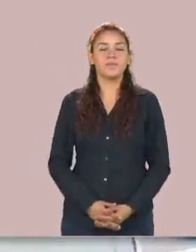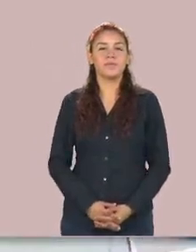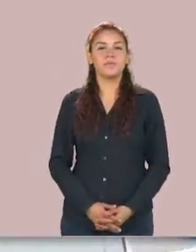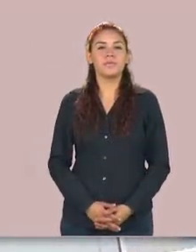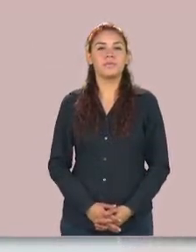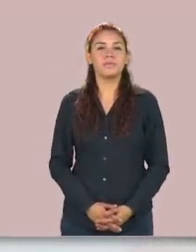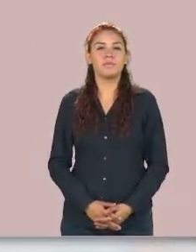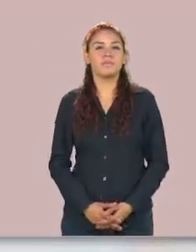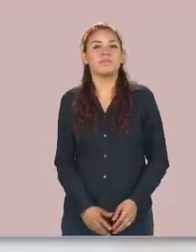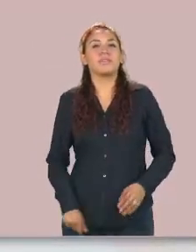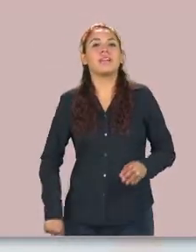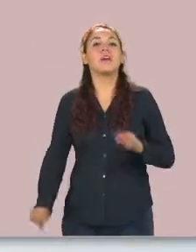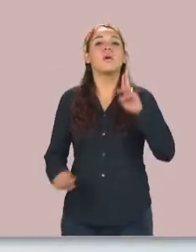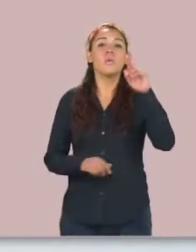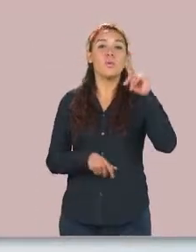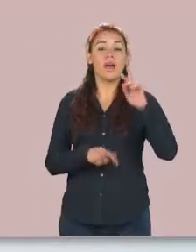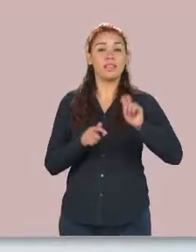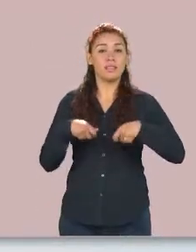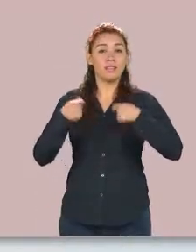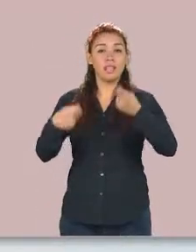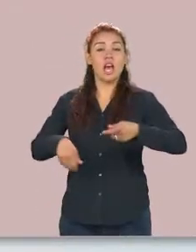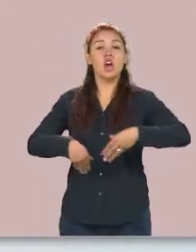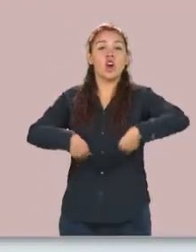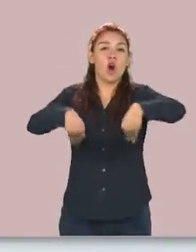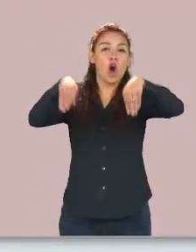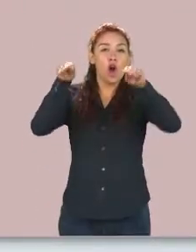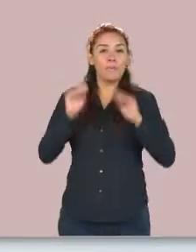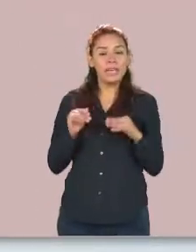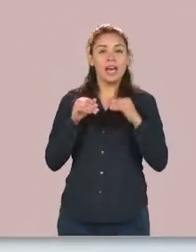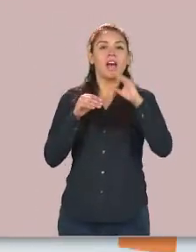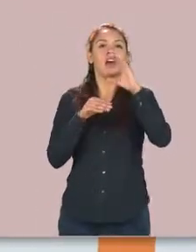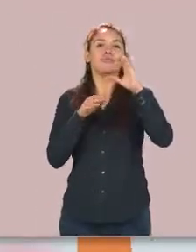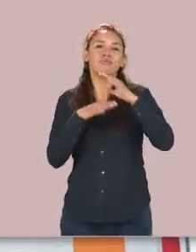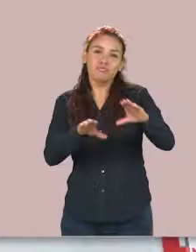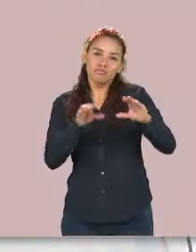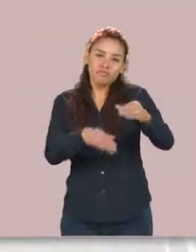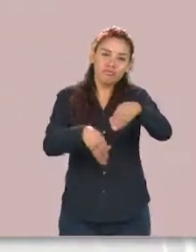Entrega la UAT cobijas y cobertores a la población vulnerable del estado.